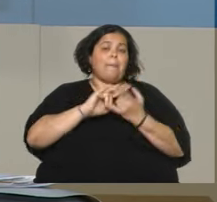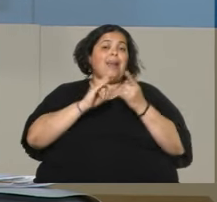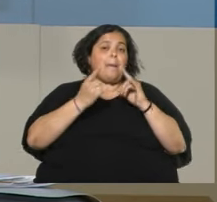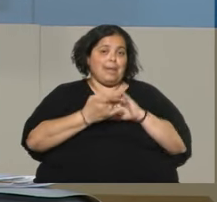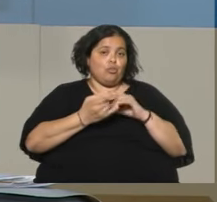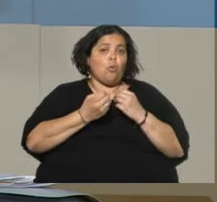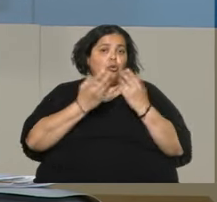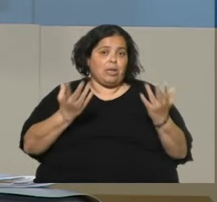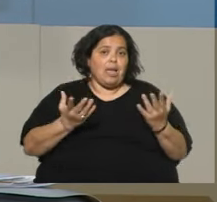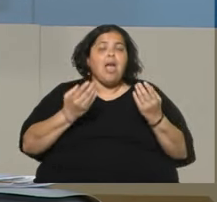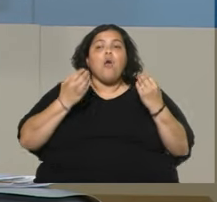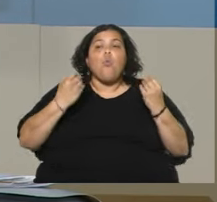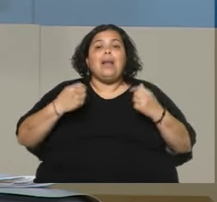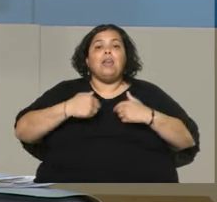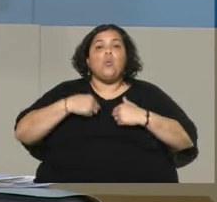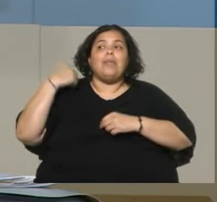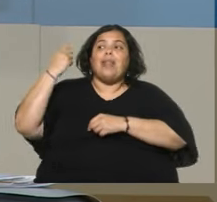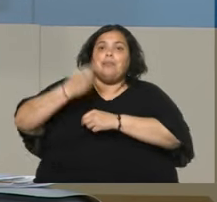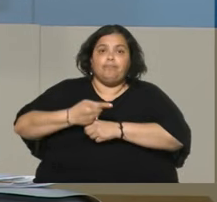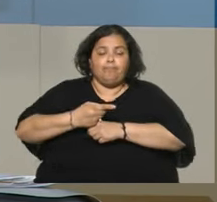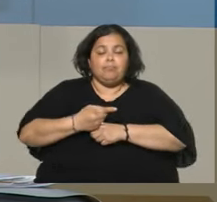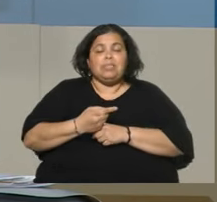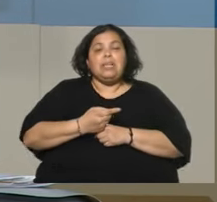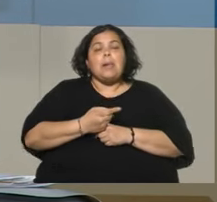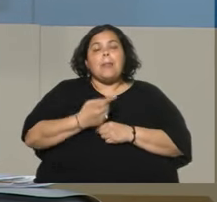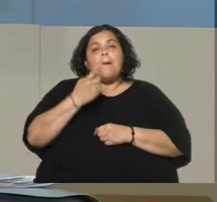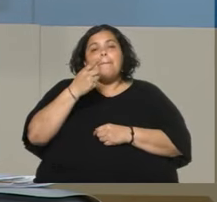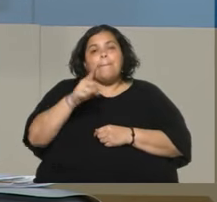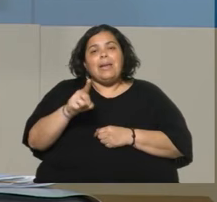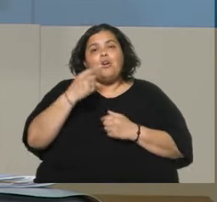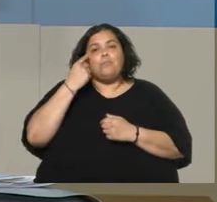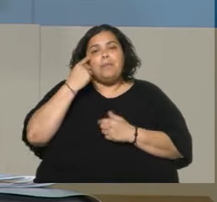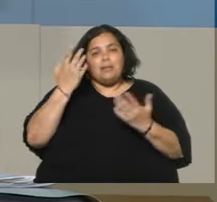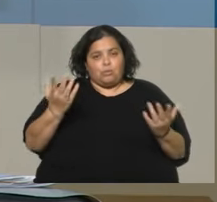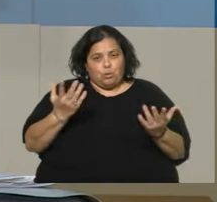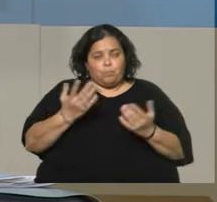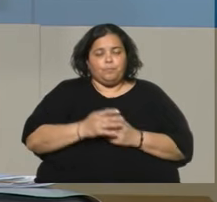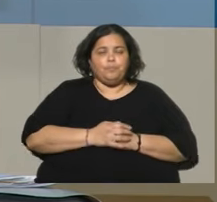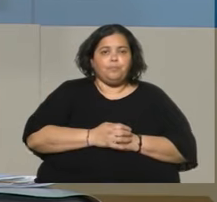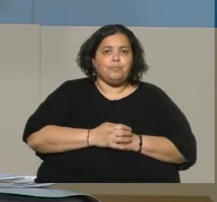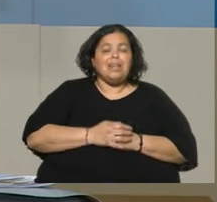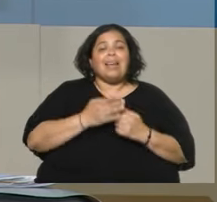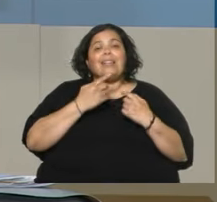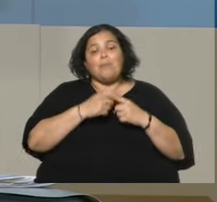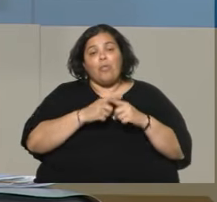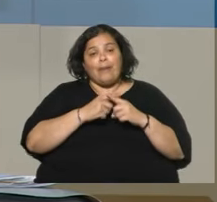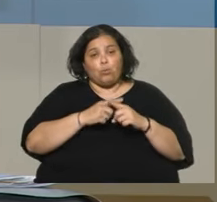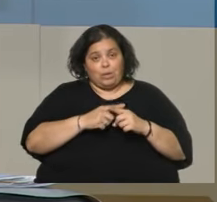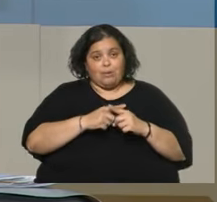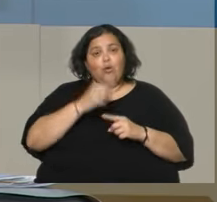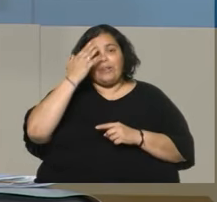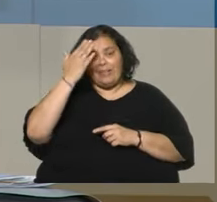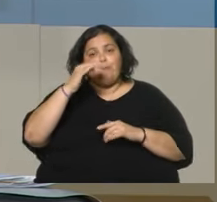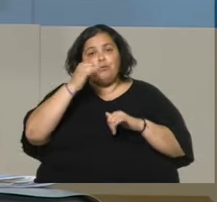de verdad nuestra definición, pero yo creo que en esto estamos discutiéndolo. El Frente Amplio se ha